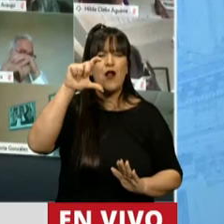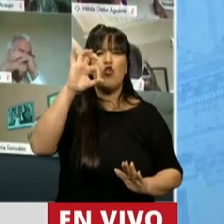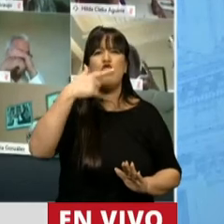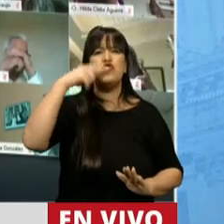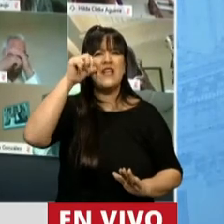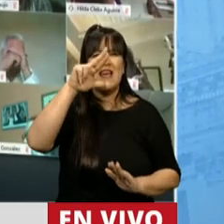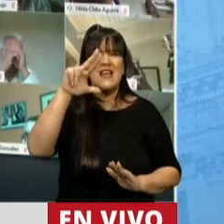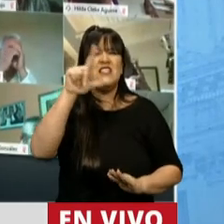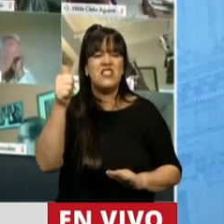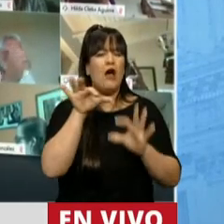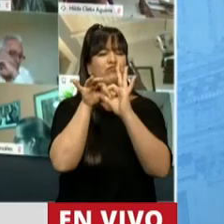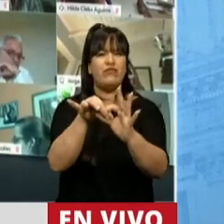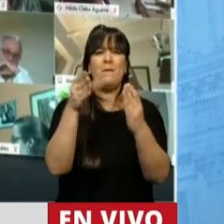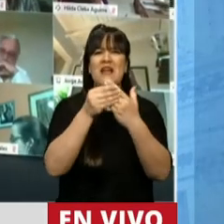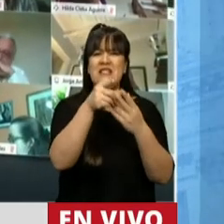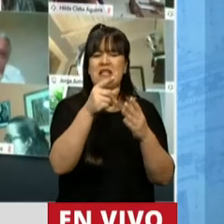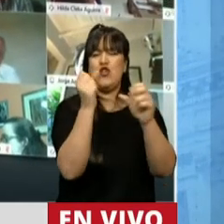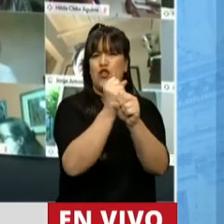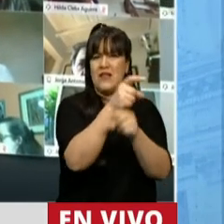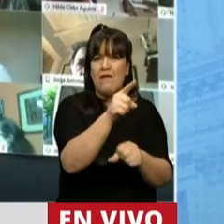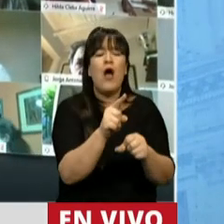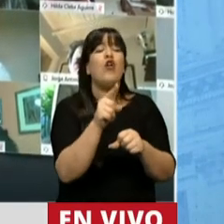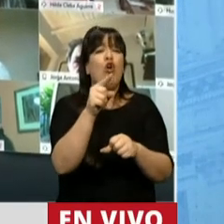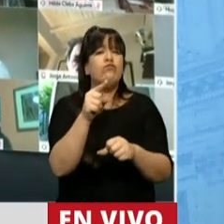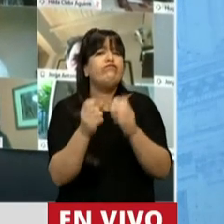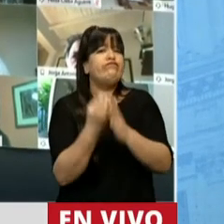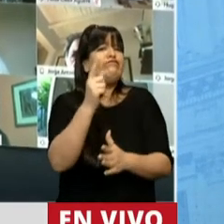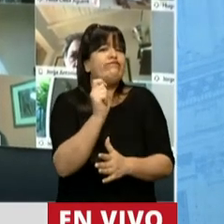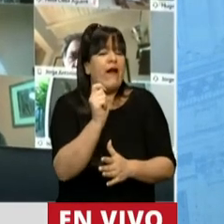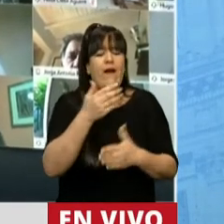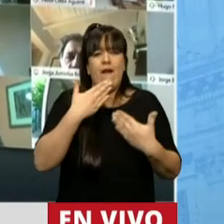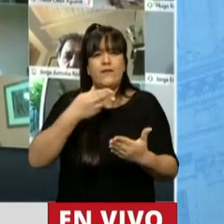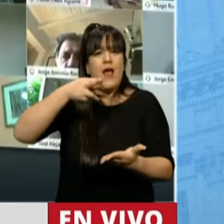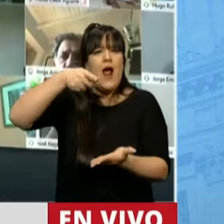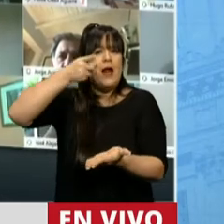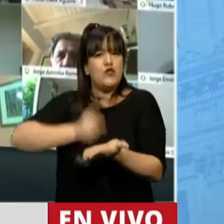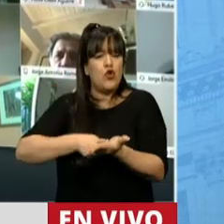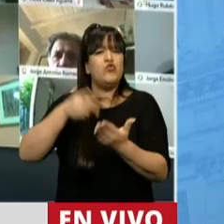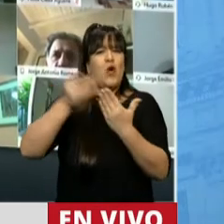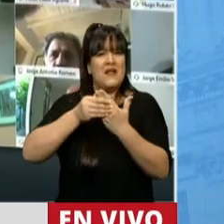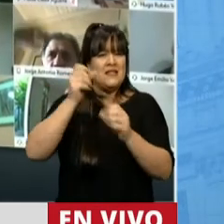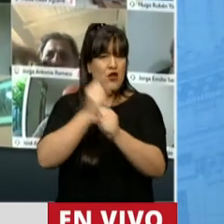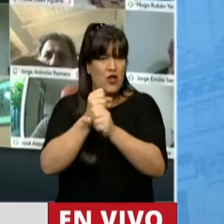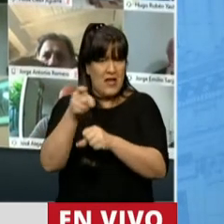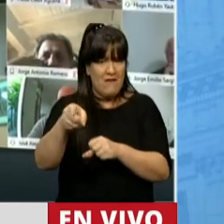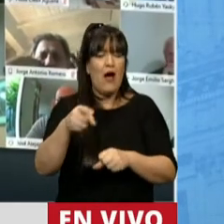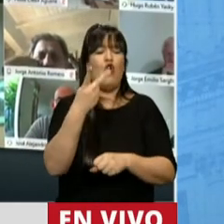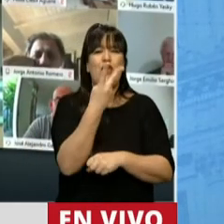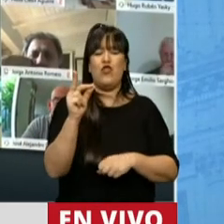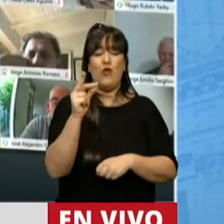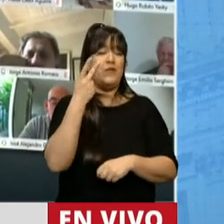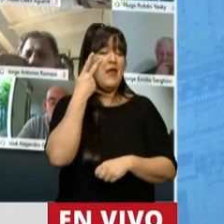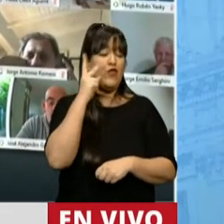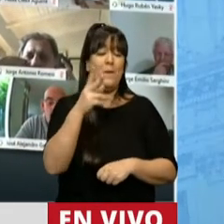Trabajo, Empleo y Seguridad Social creado por Resolución 858 del 2014. Se